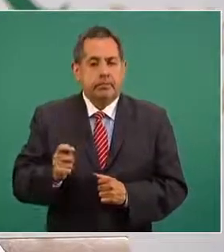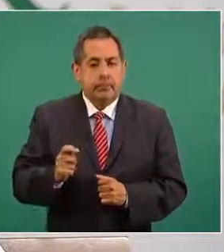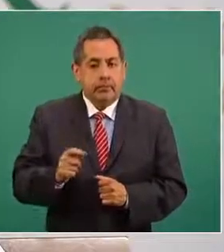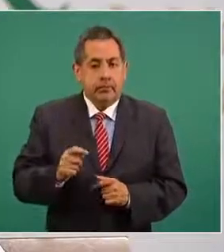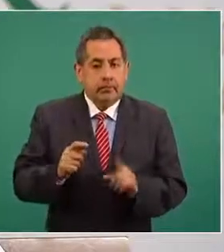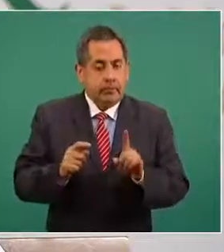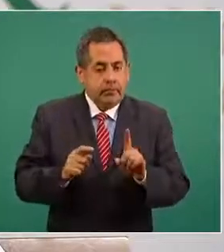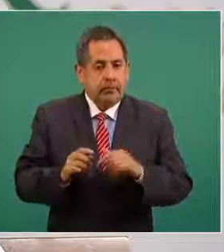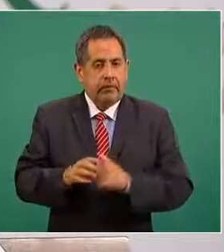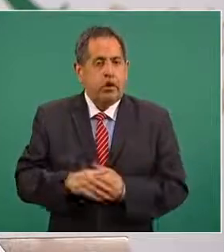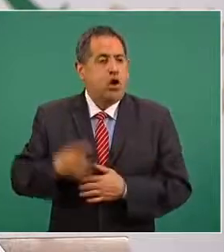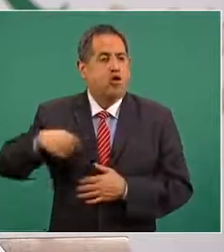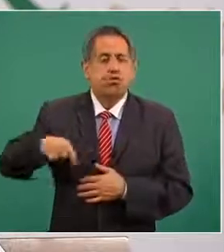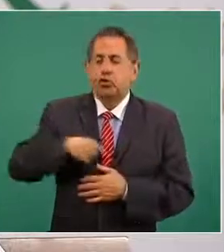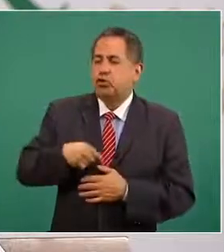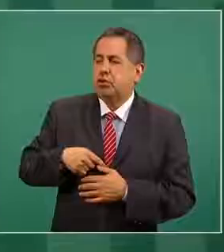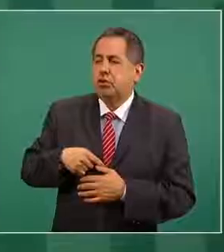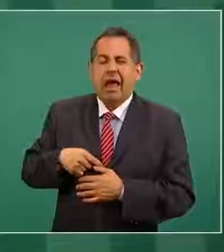suicida, no hacer nada.